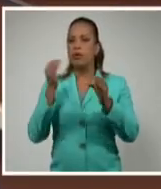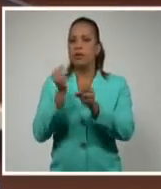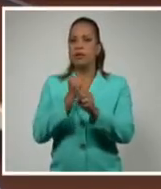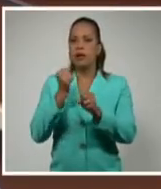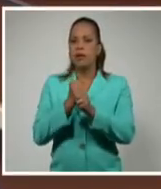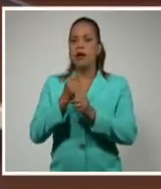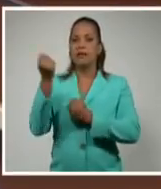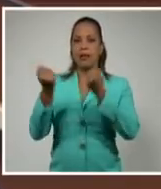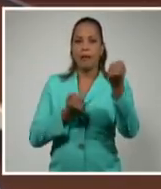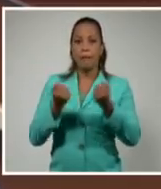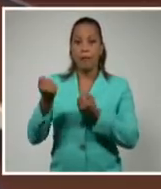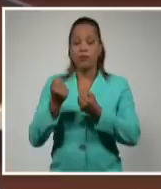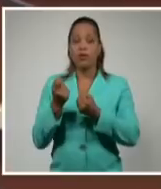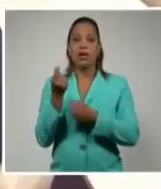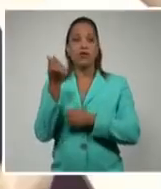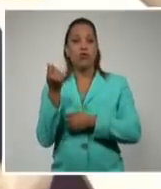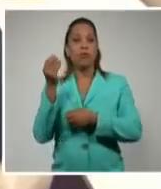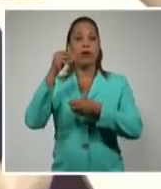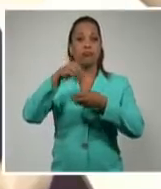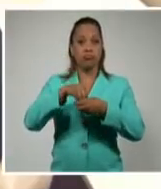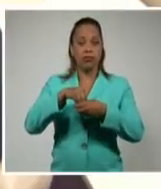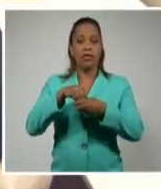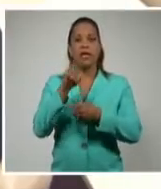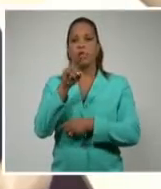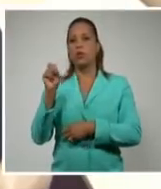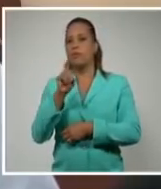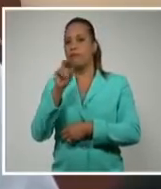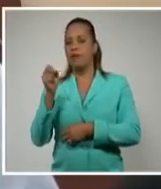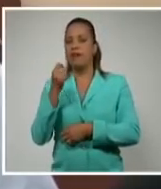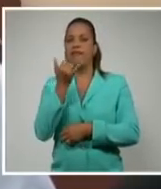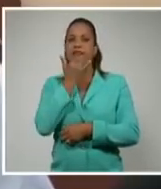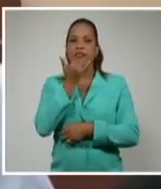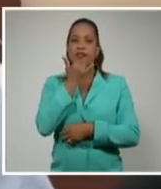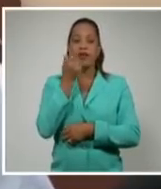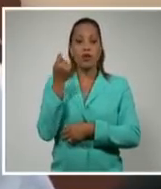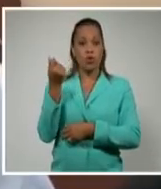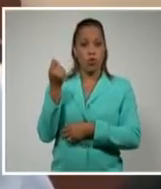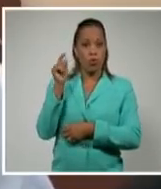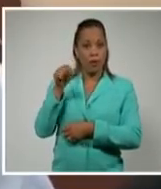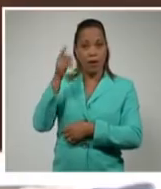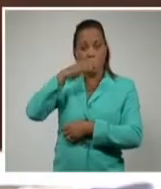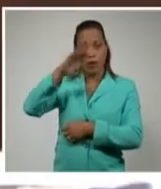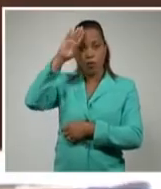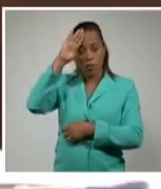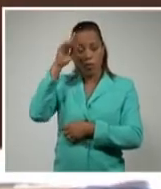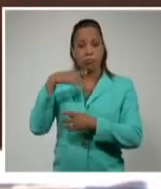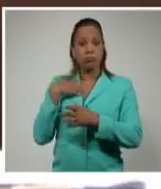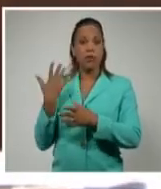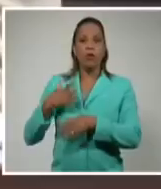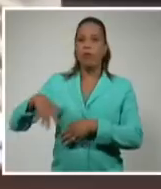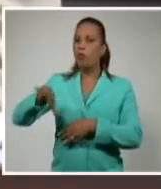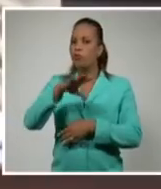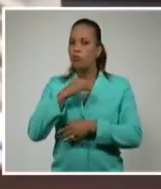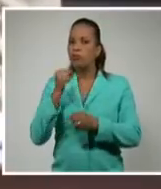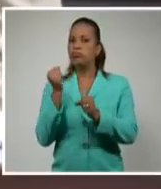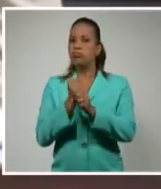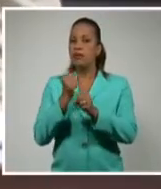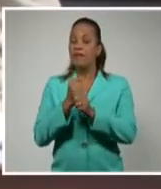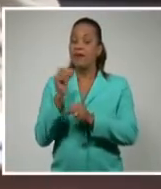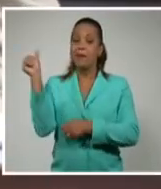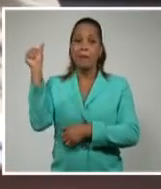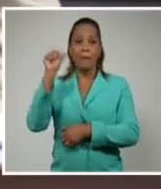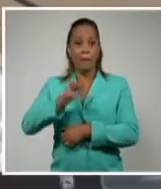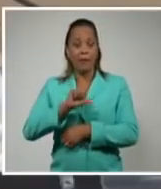Economía Interna en 2020. Las afectaciones económicas al país, ocasionadas por irregularidades en